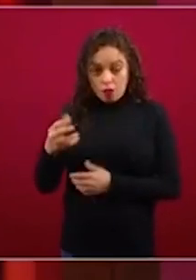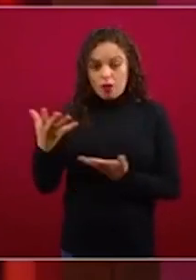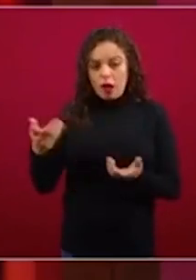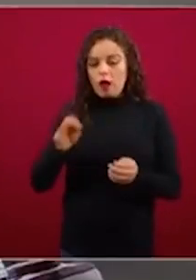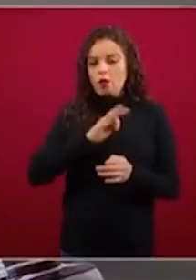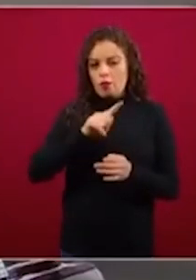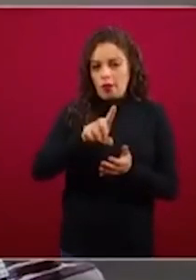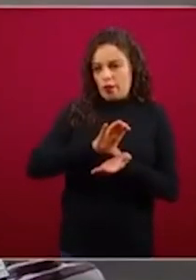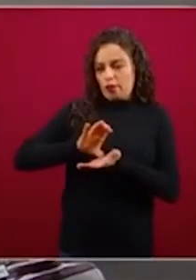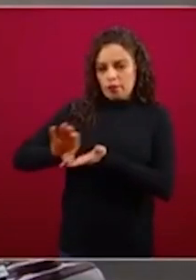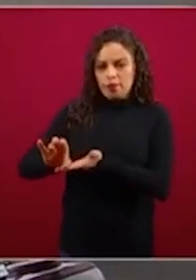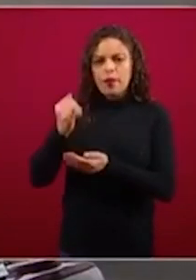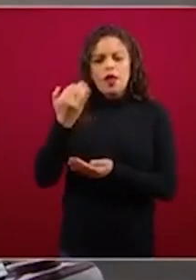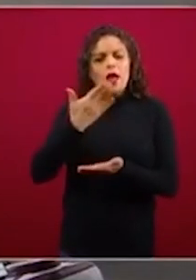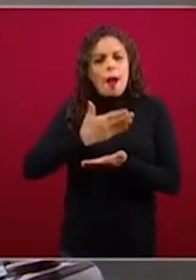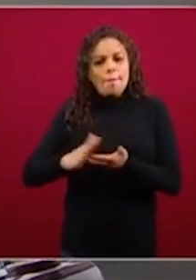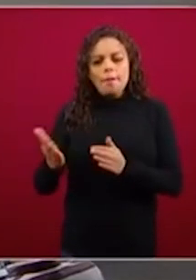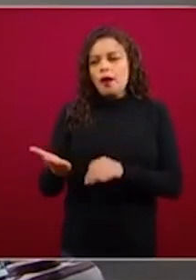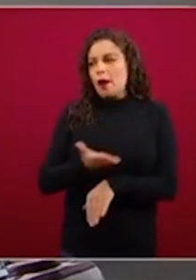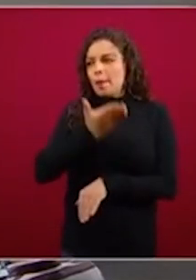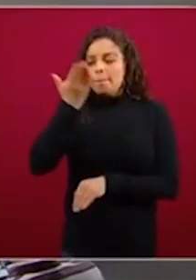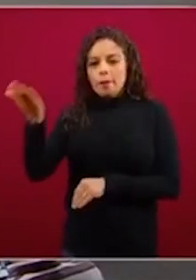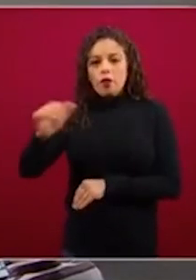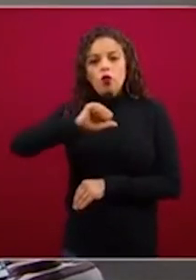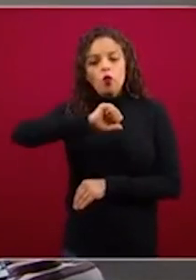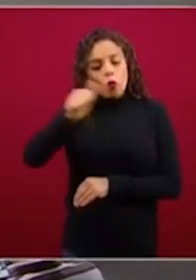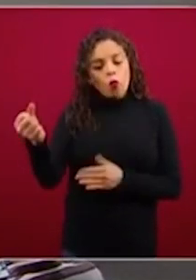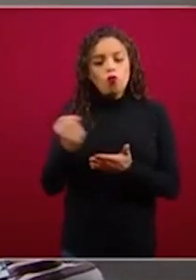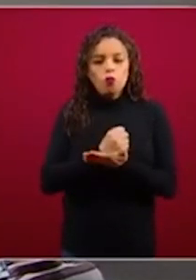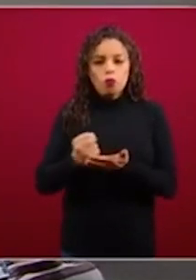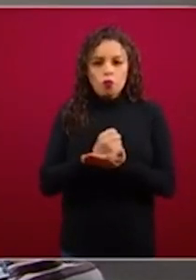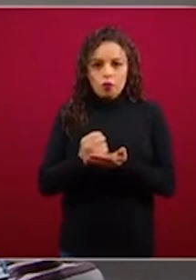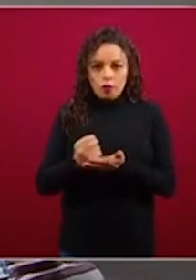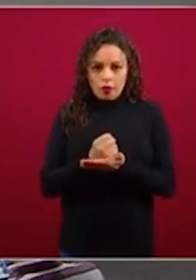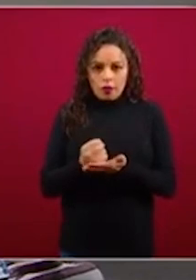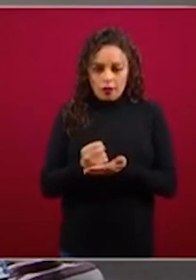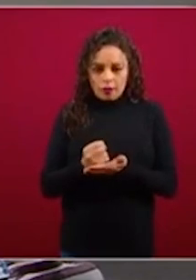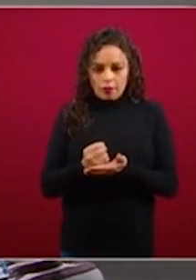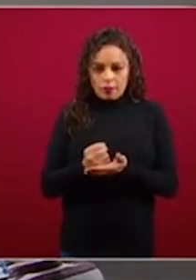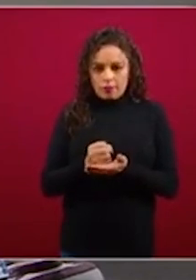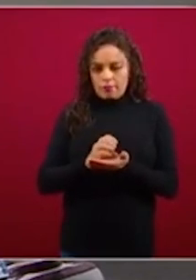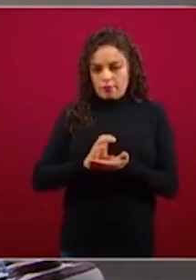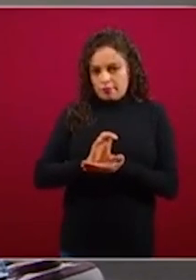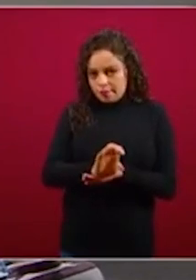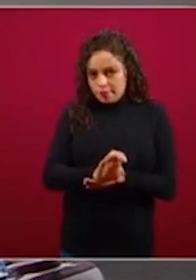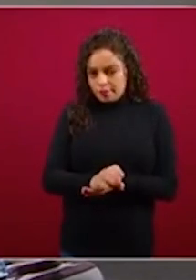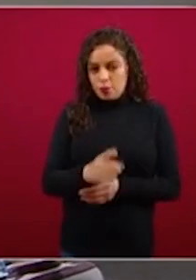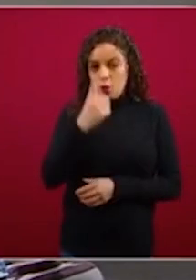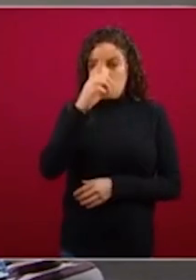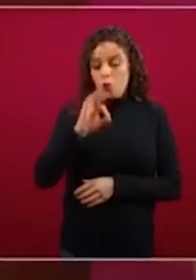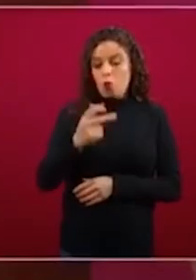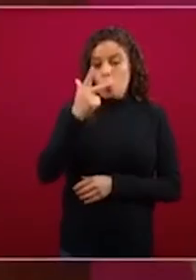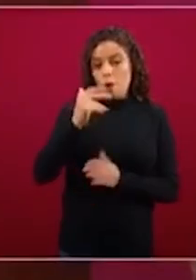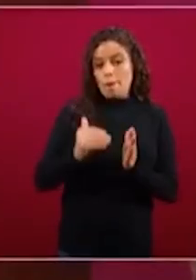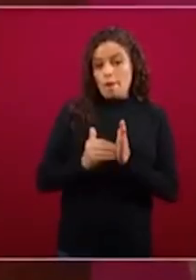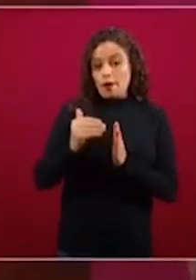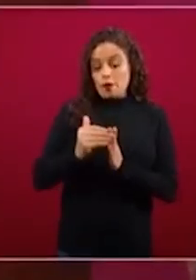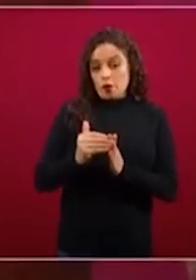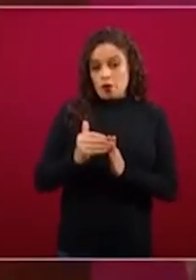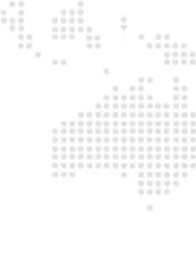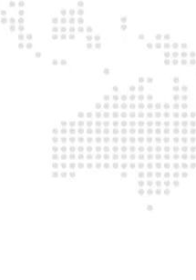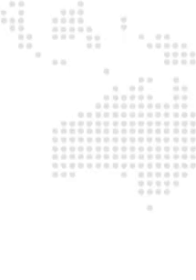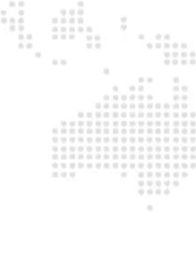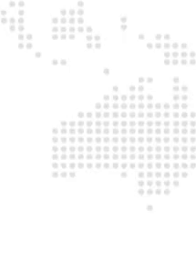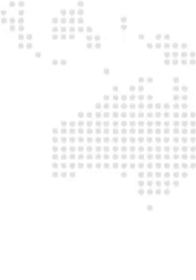más un crédito que dé el instituto y que va hasta los 1.8 millones de pesos para los